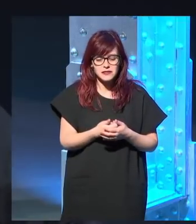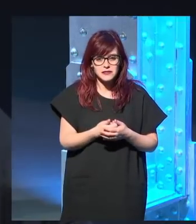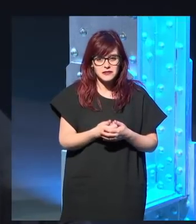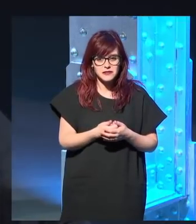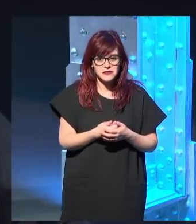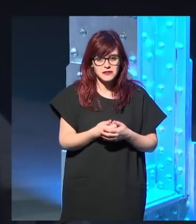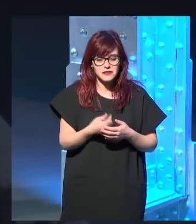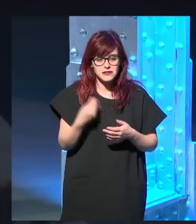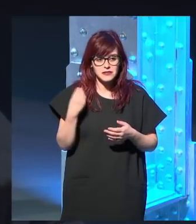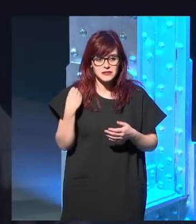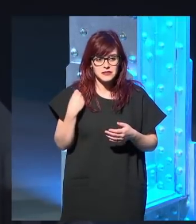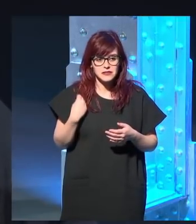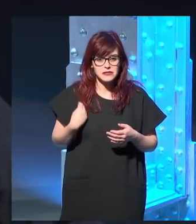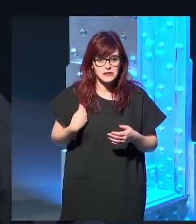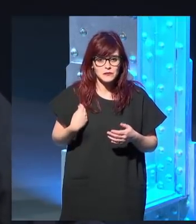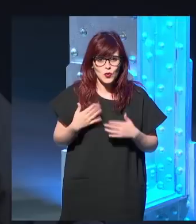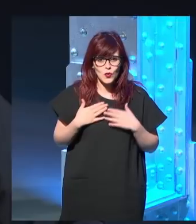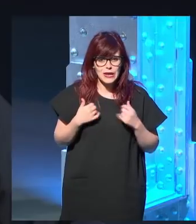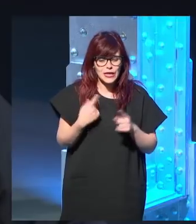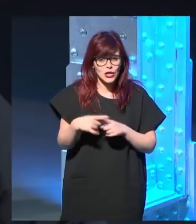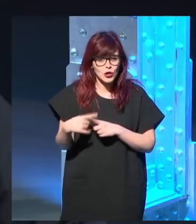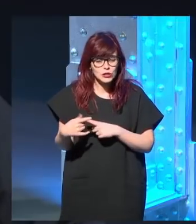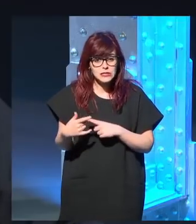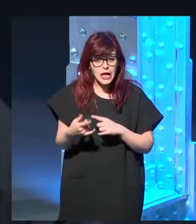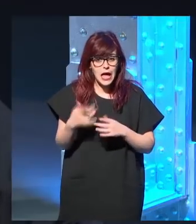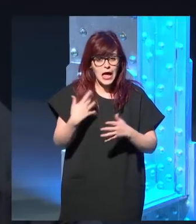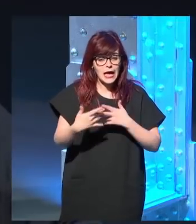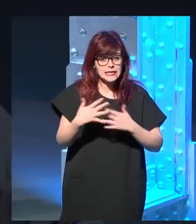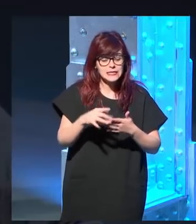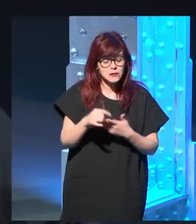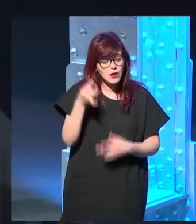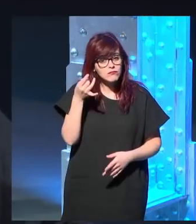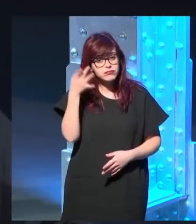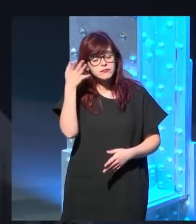haciendo cualquier, cualquier cosa que se me ocurría en el momento, seguir,